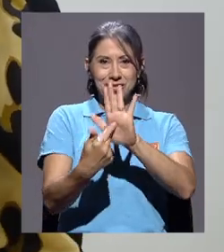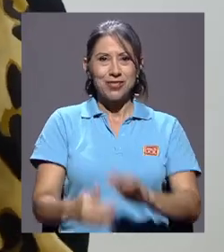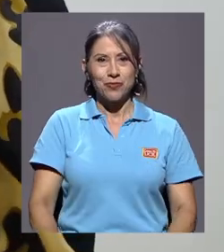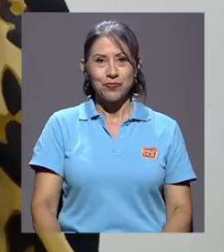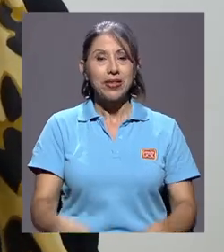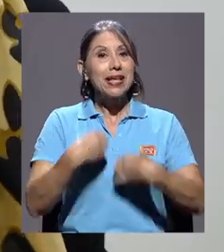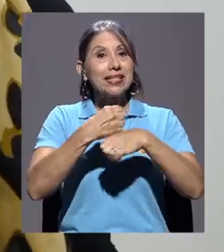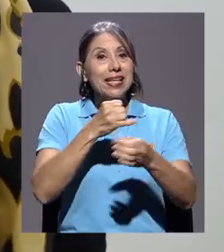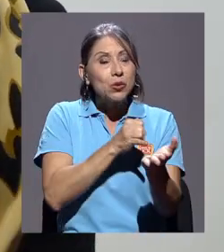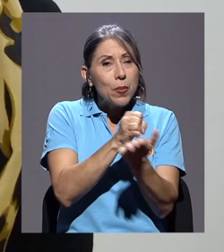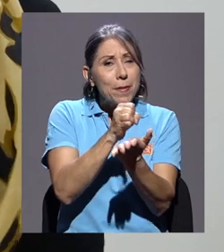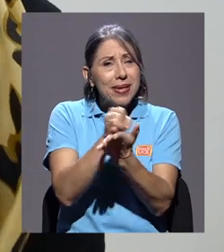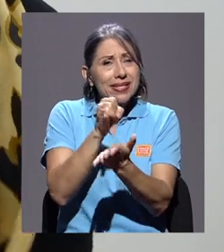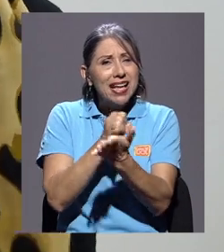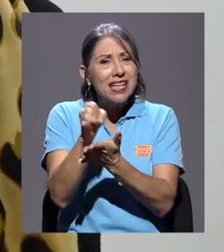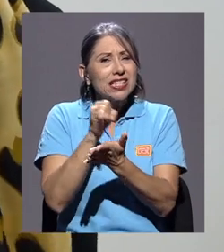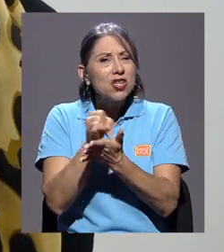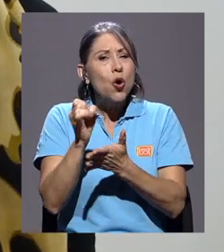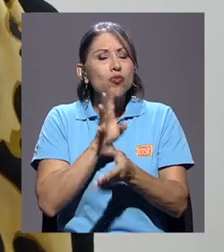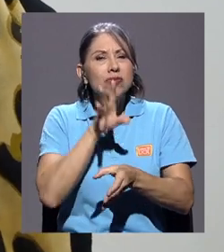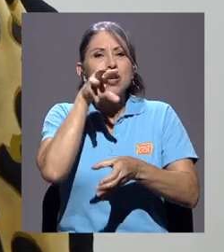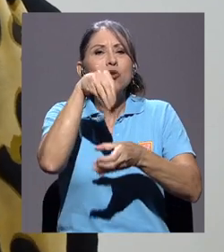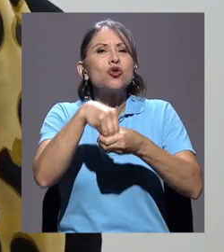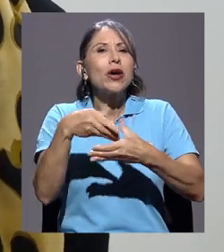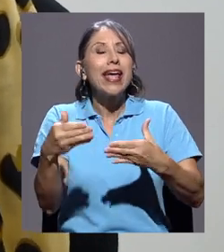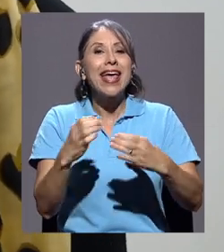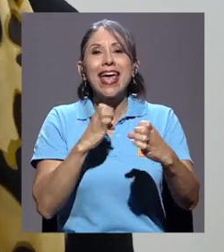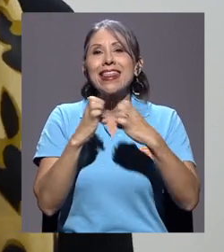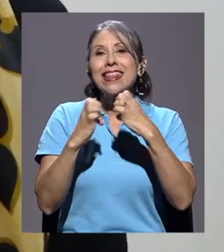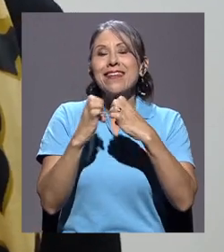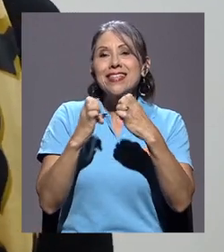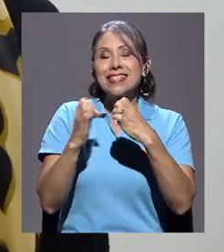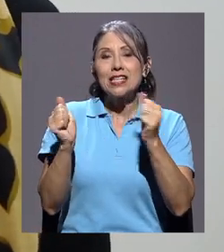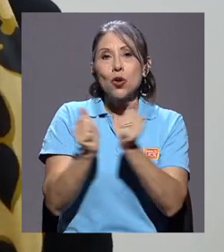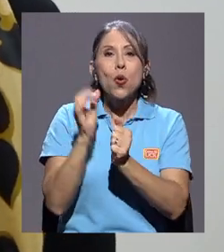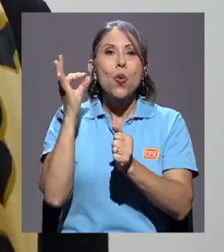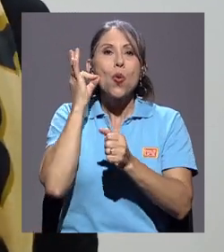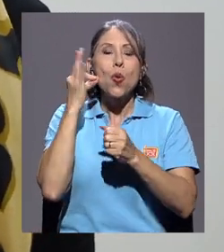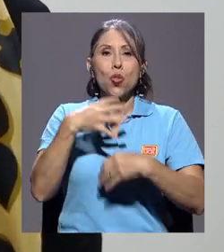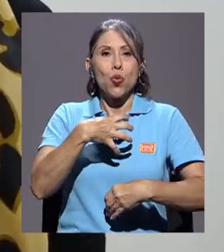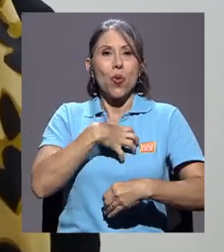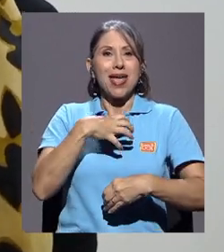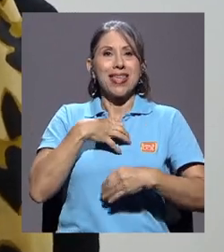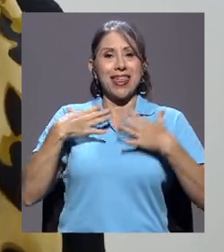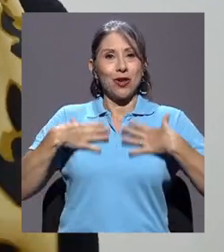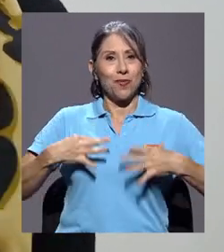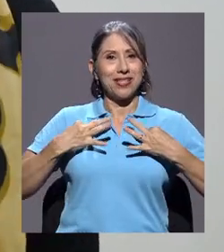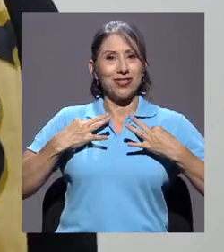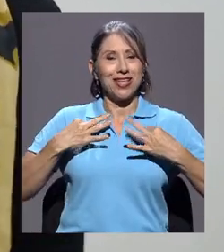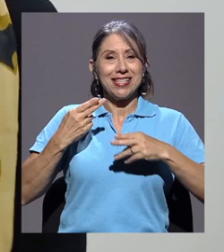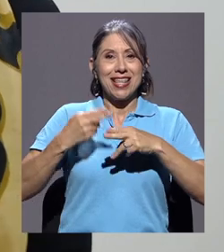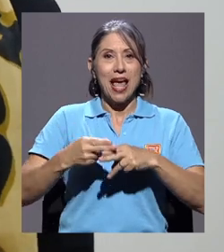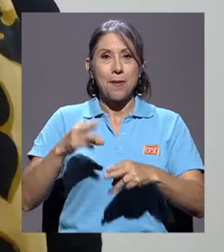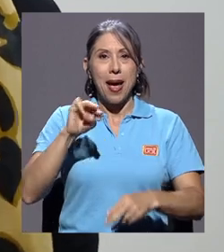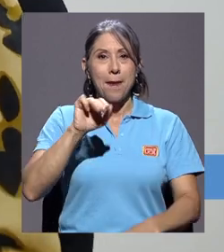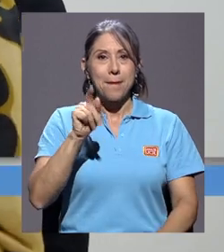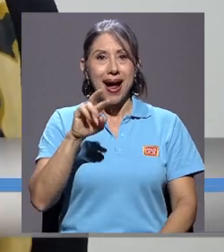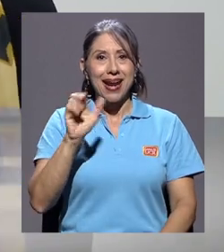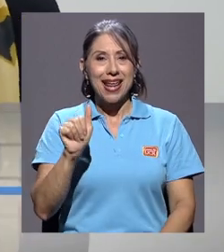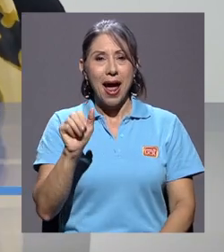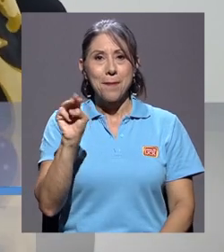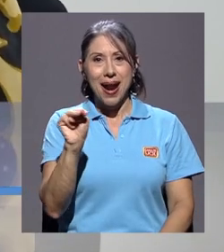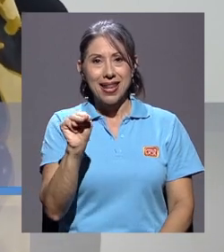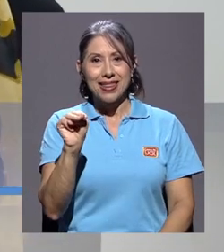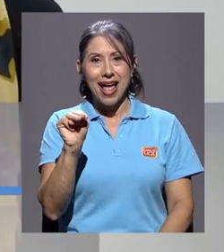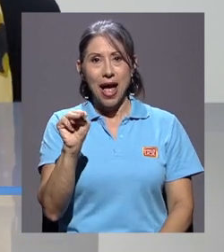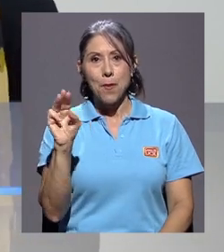investigación que se siguió para montar esta exposición incluyó entrevistas con la dueña de los vestidos, que se llama María Marta Montes de Oca Hutt, quien es